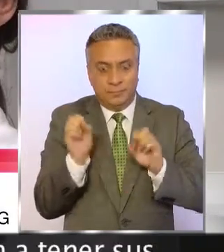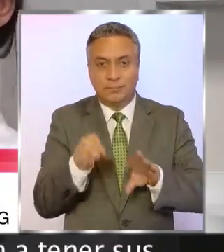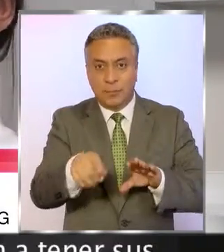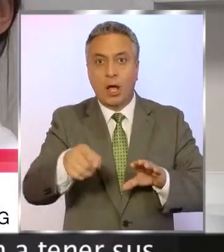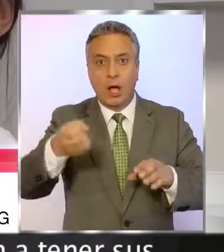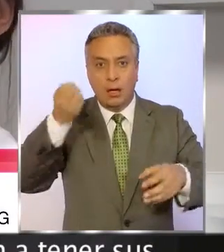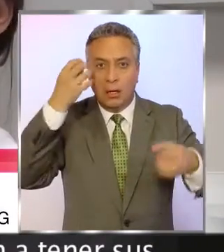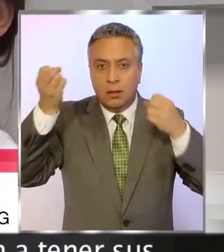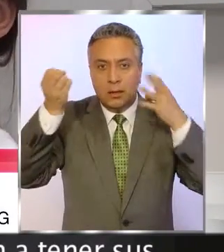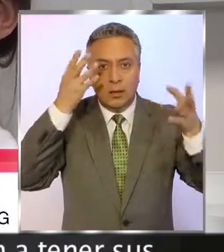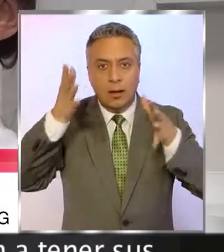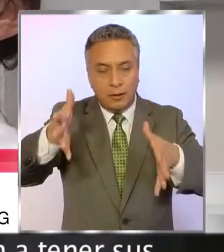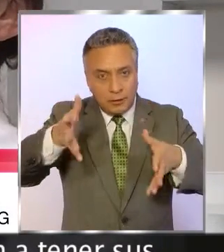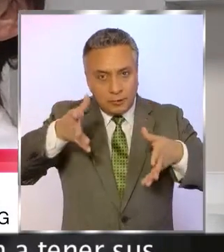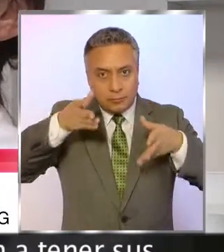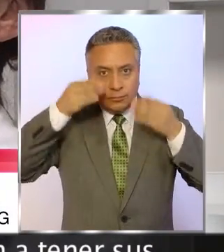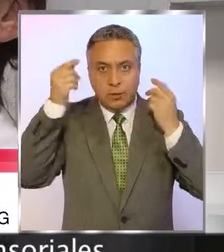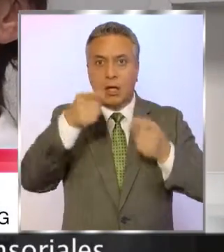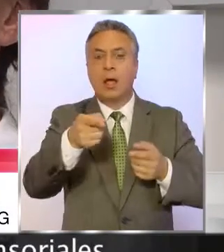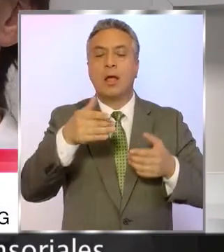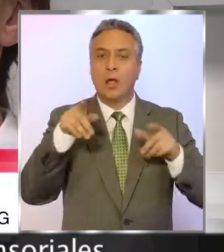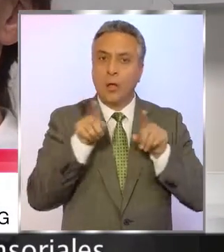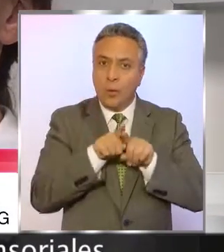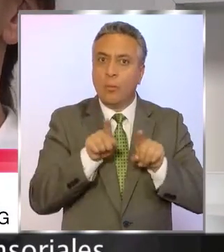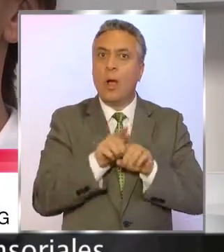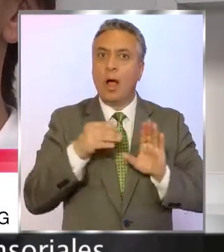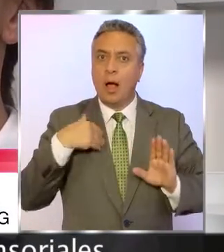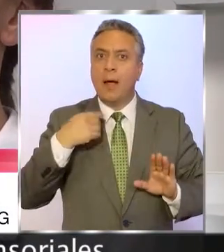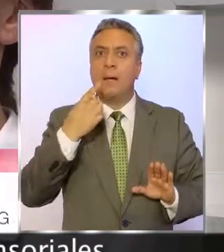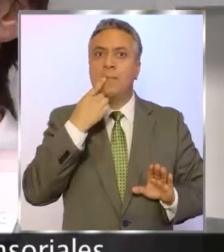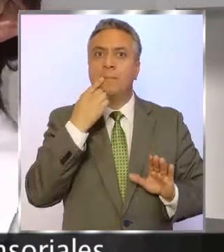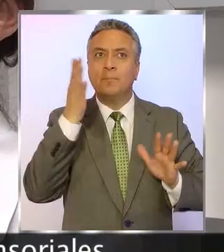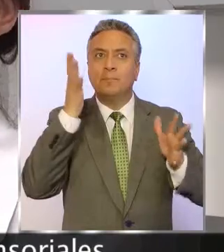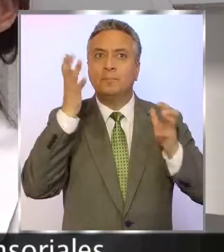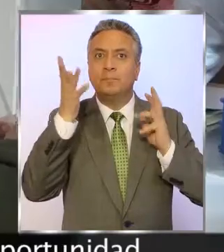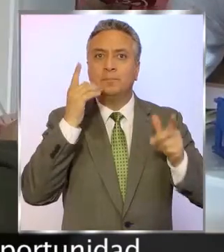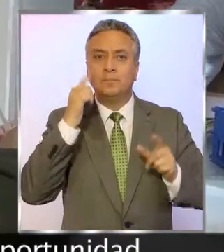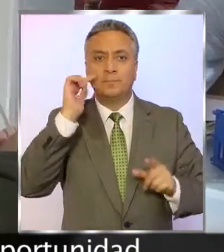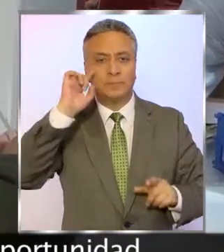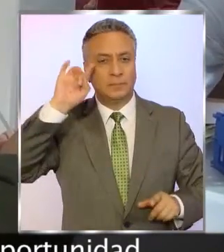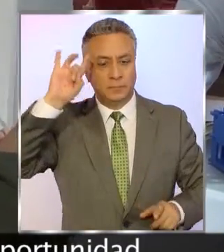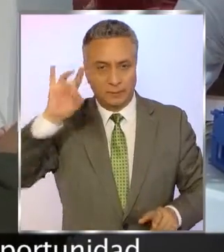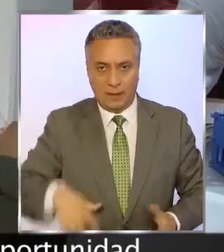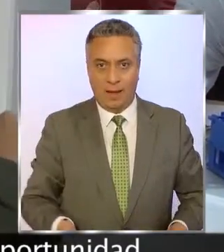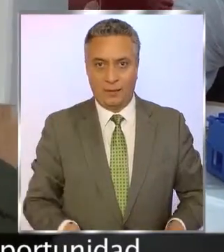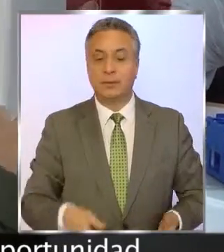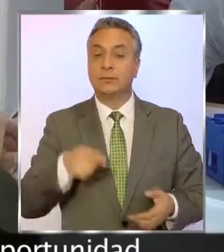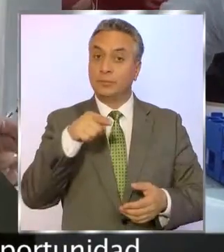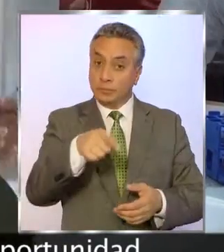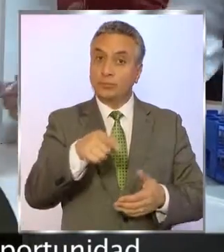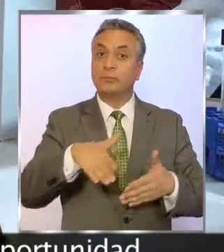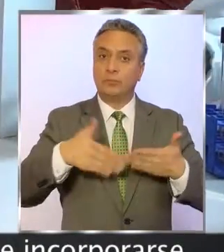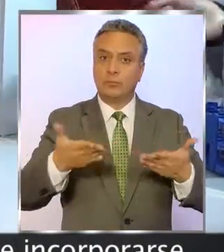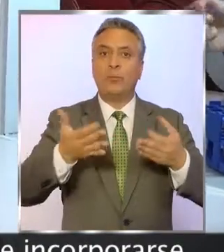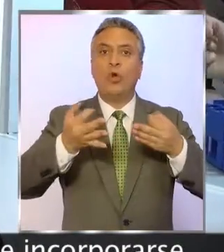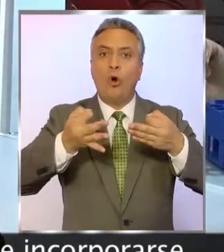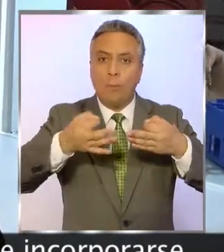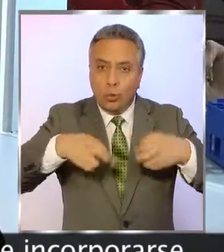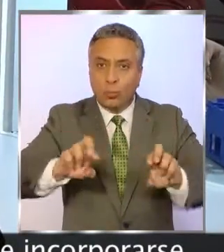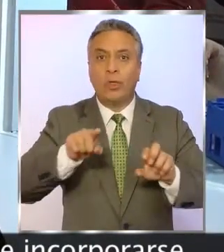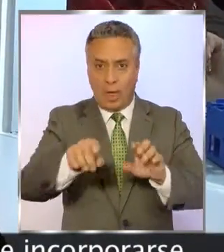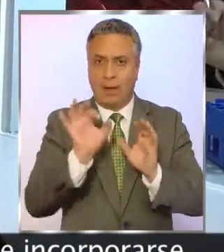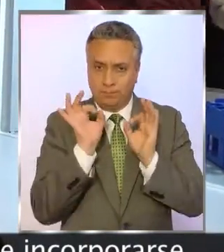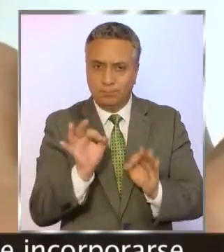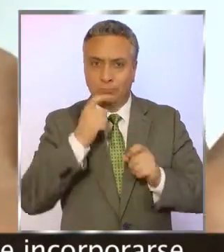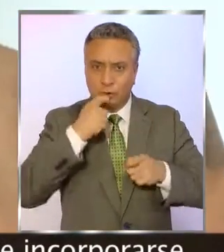para que ellos empiecen a tener sus primeros registros sensoriales. Este proceso representa una oportunidad concreta